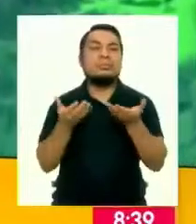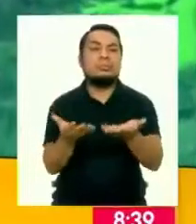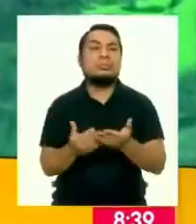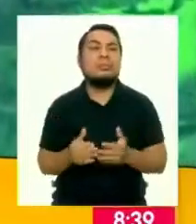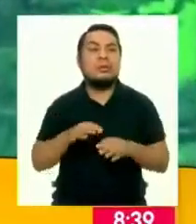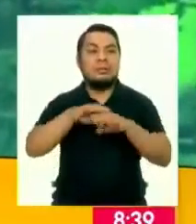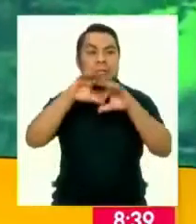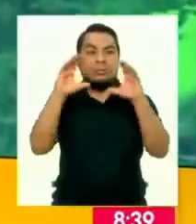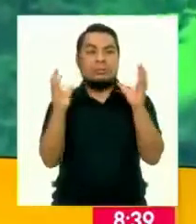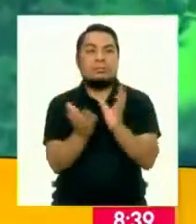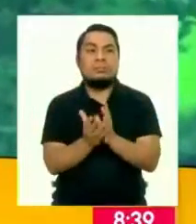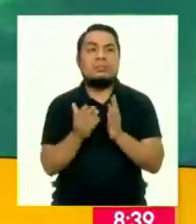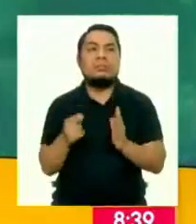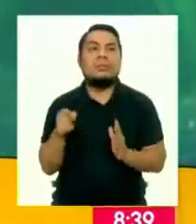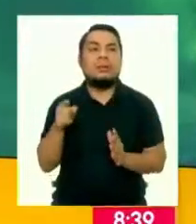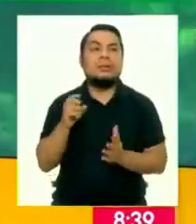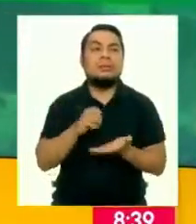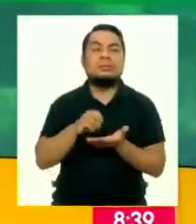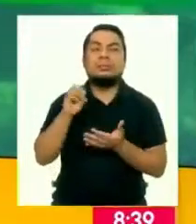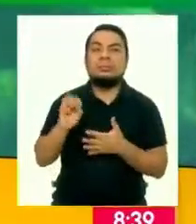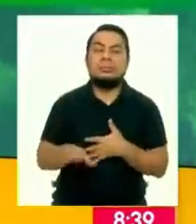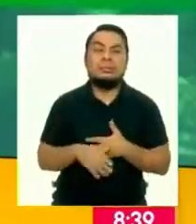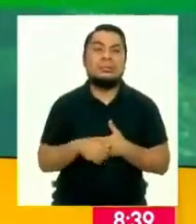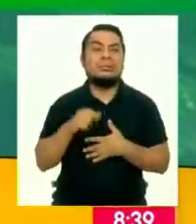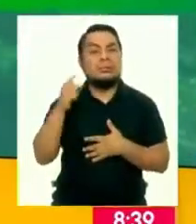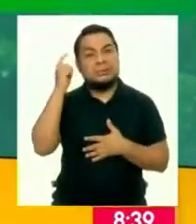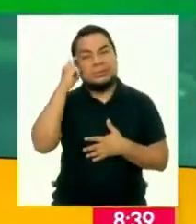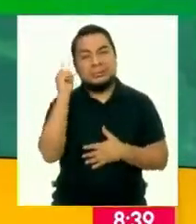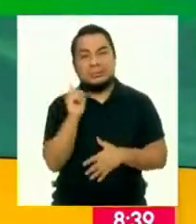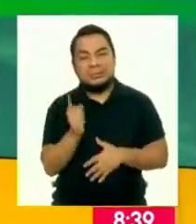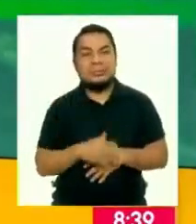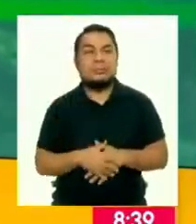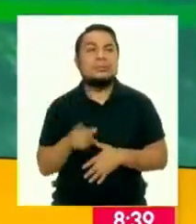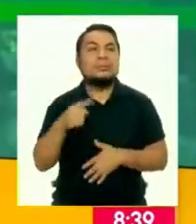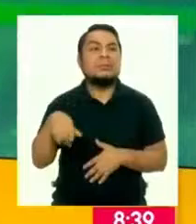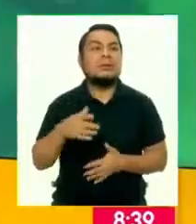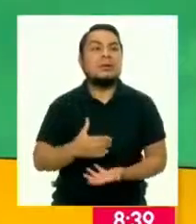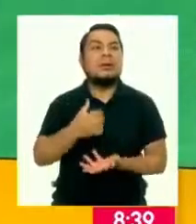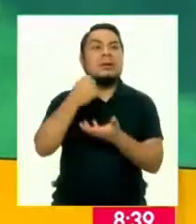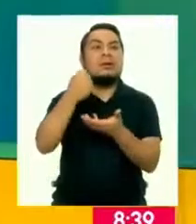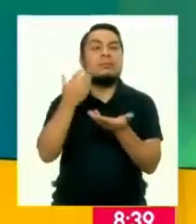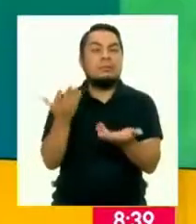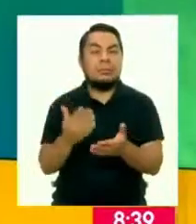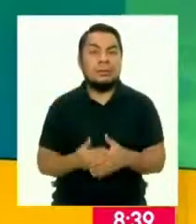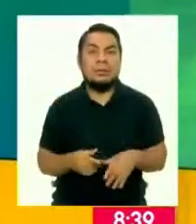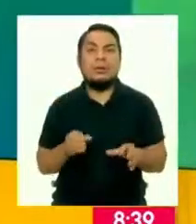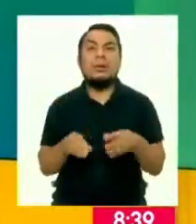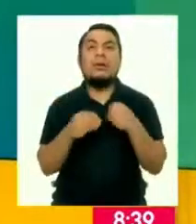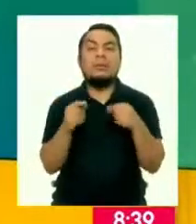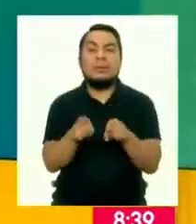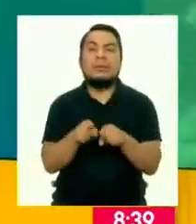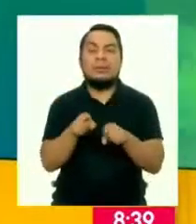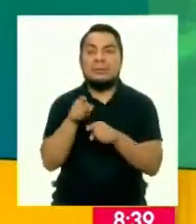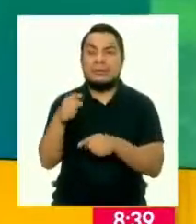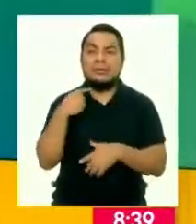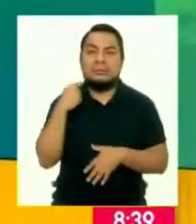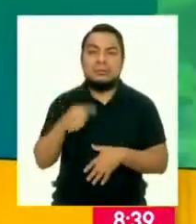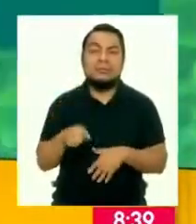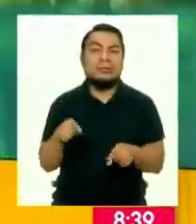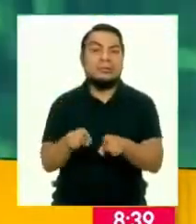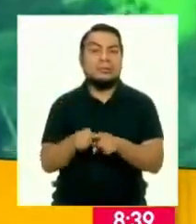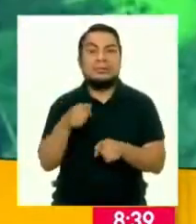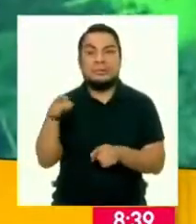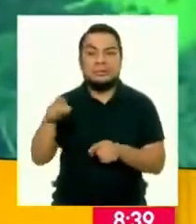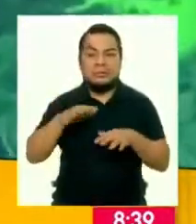mundialmente al descartar sin conciencia las bolsas plásticas y cómo, además, terminan afectando incluso